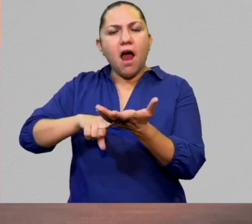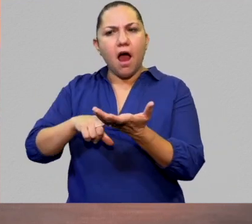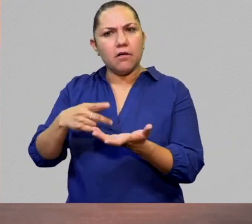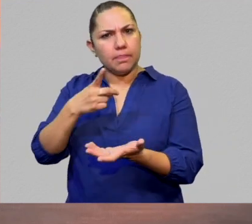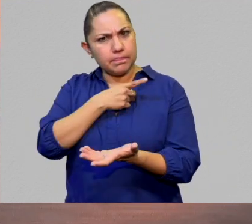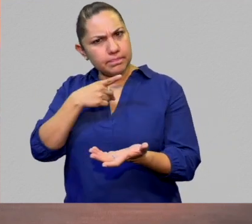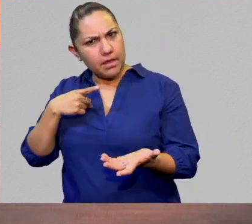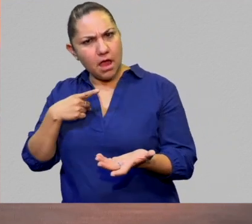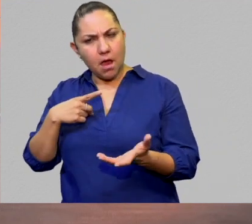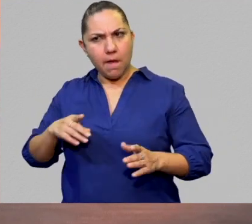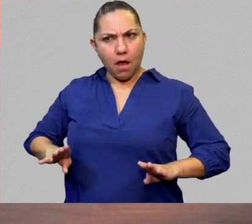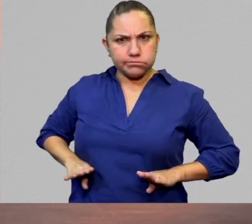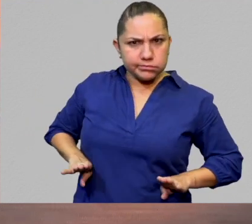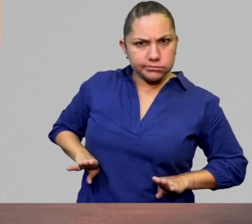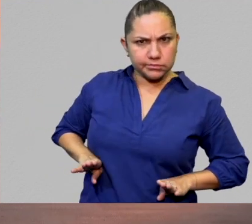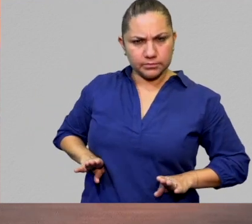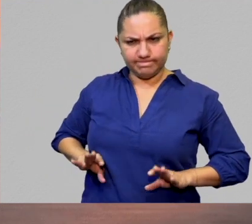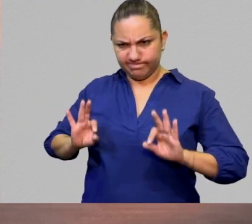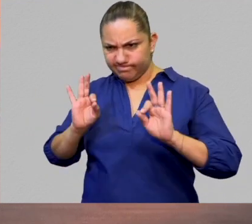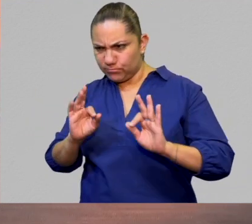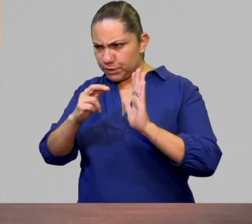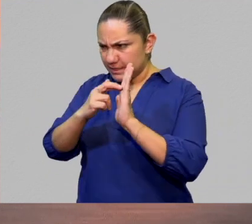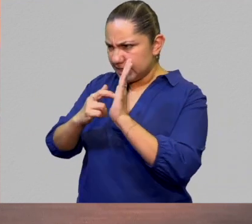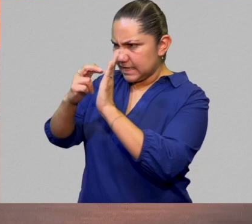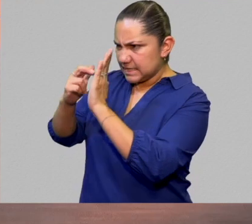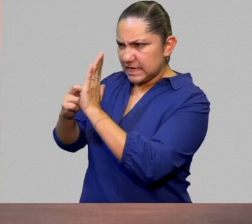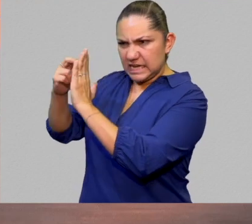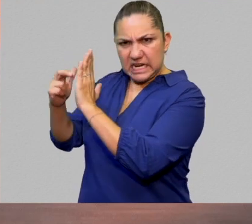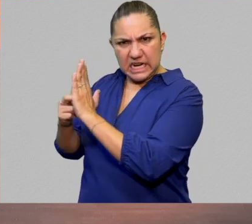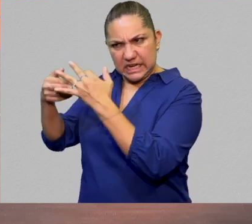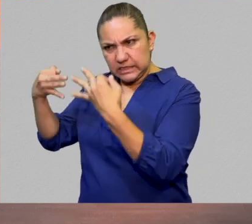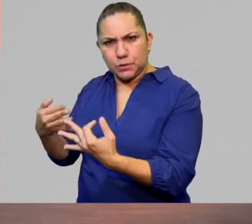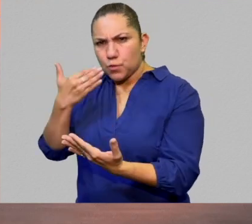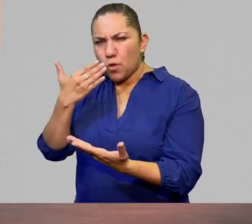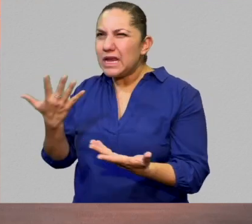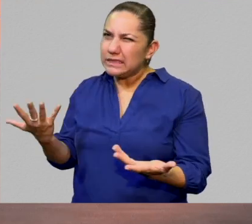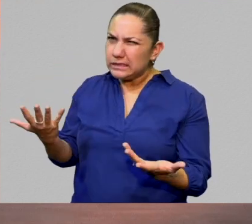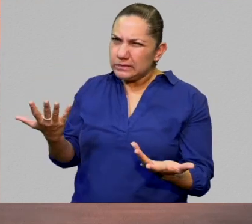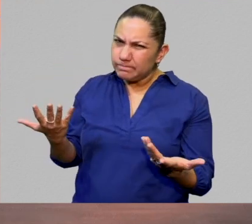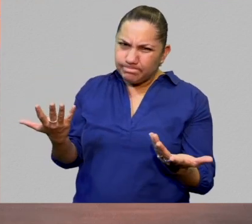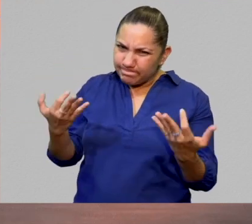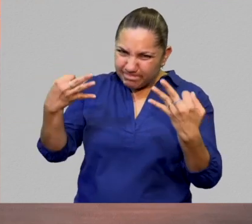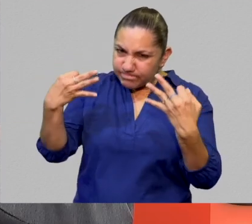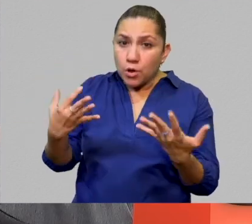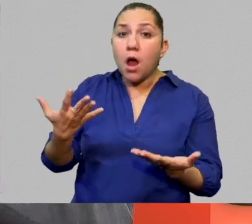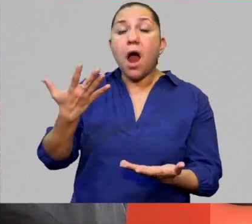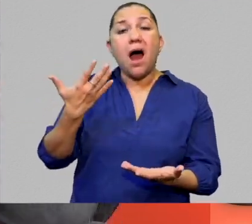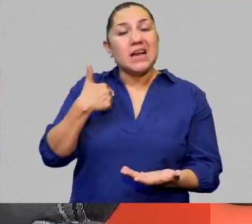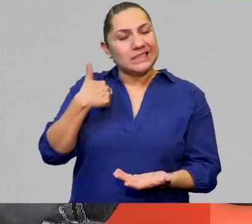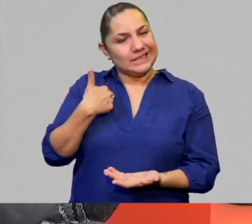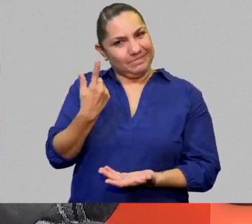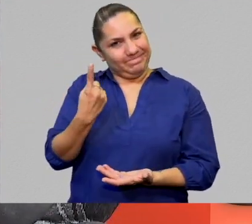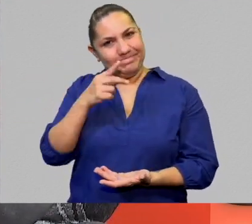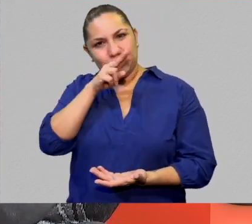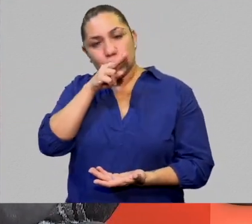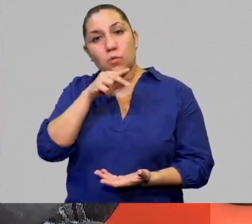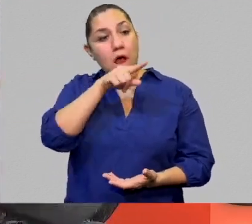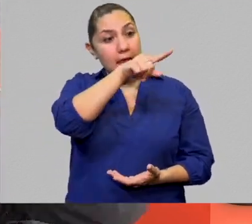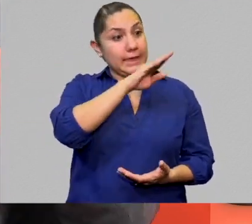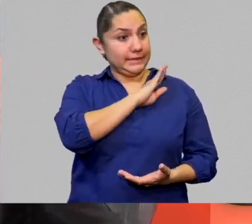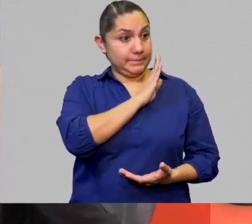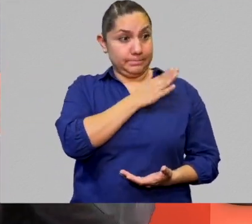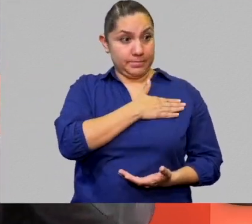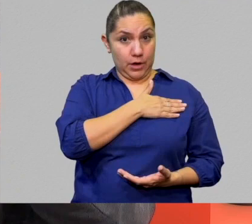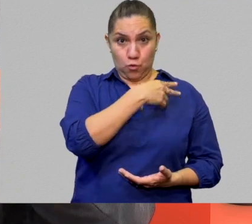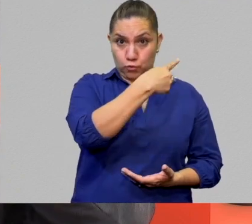desde estos cánones. Y yo lo que veo de manera también muy riesgosa es que se usan los cánones del español